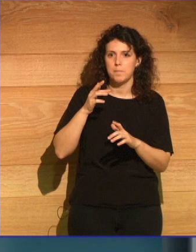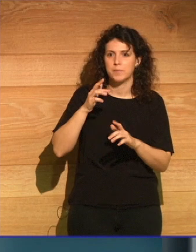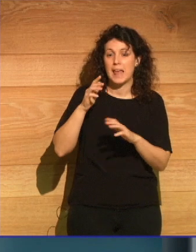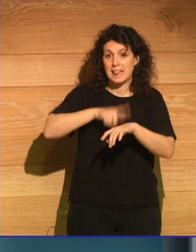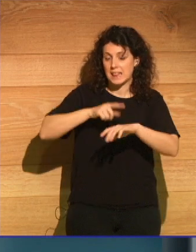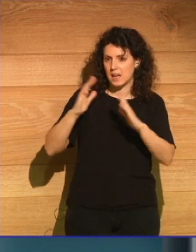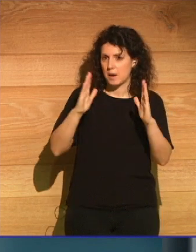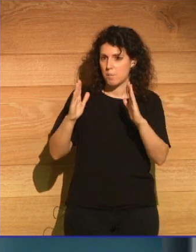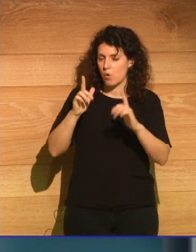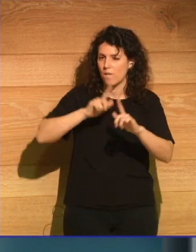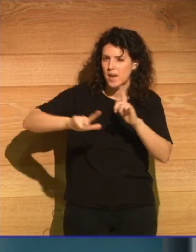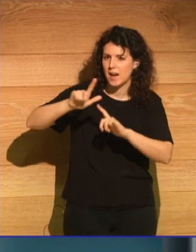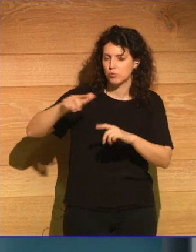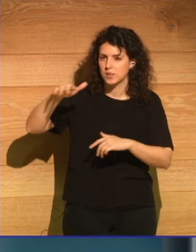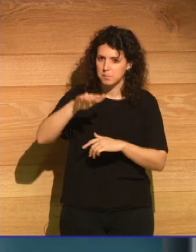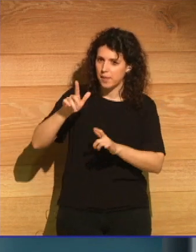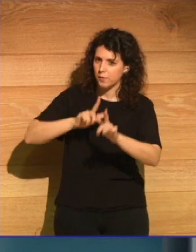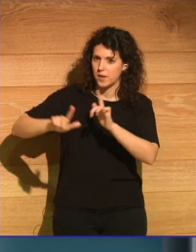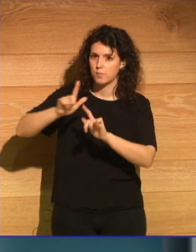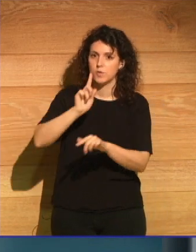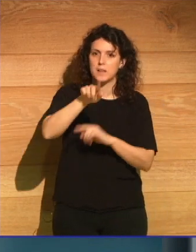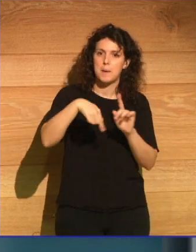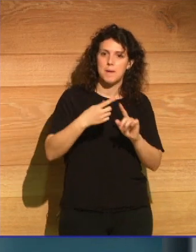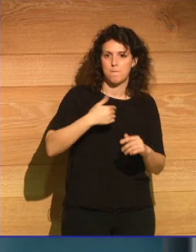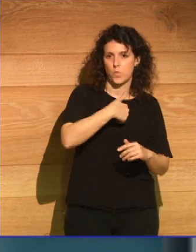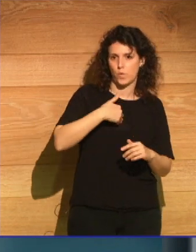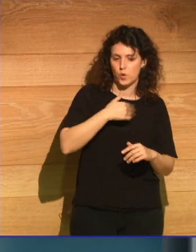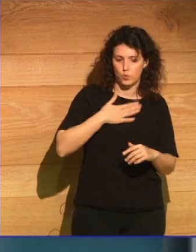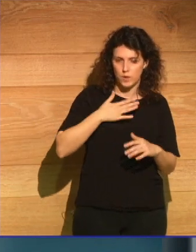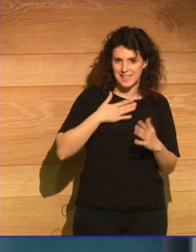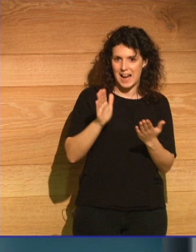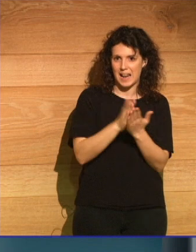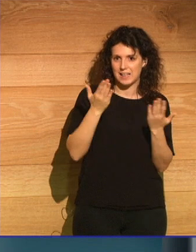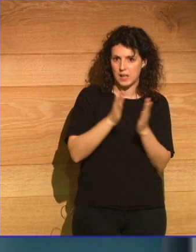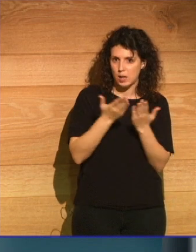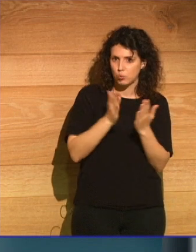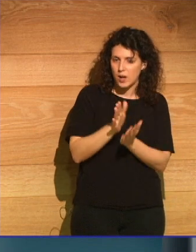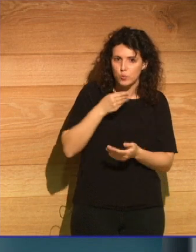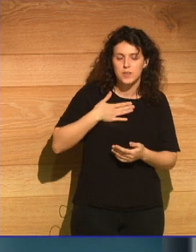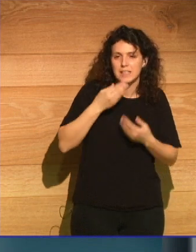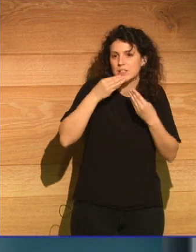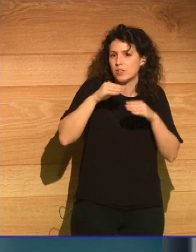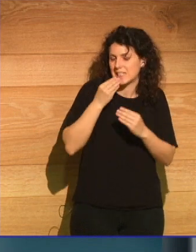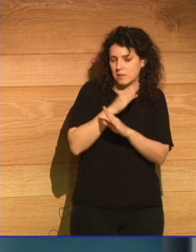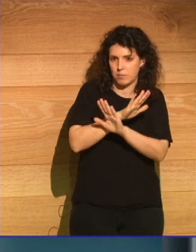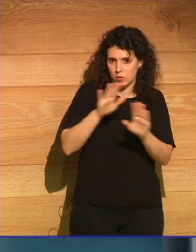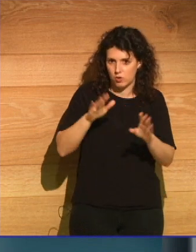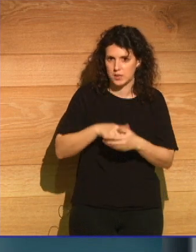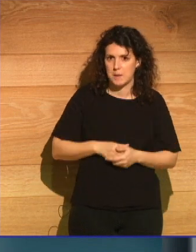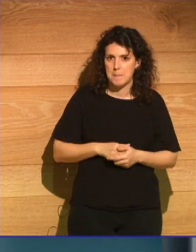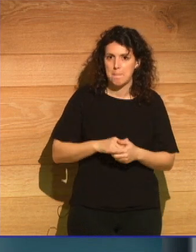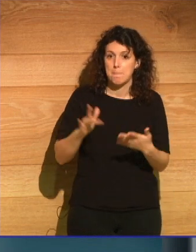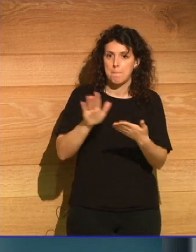espacio y en el papel que custodia nuestra literatura, nuestras mejores historias. La